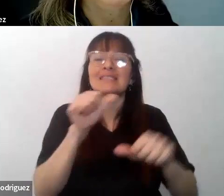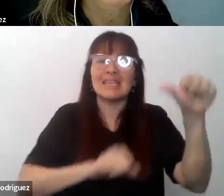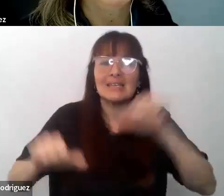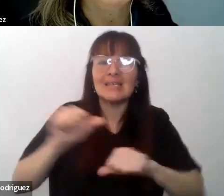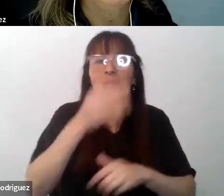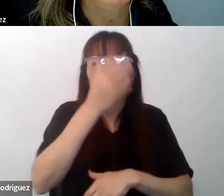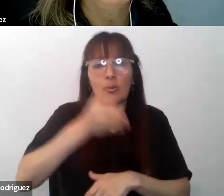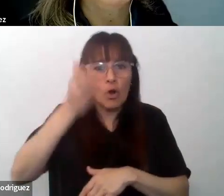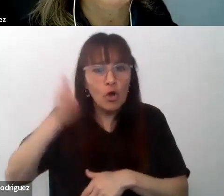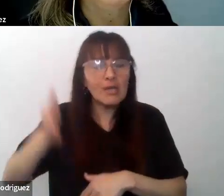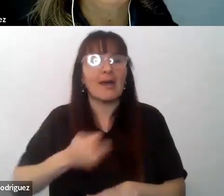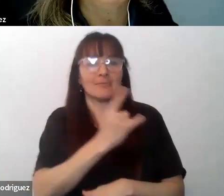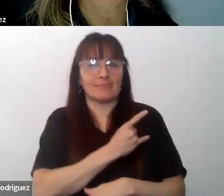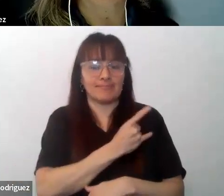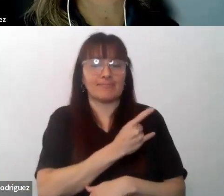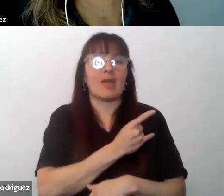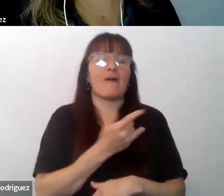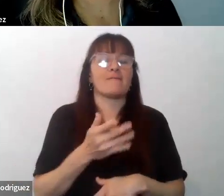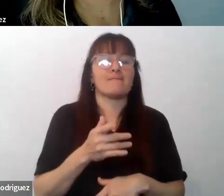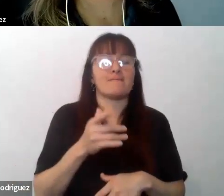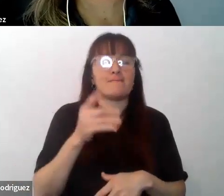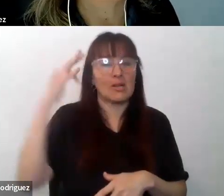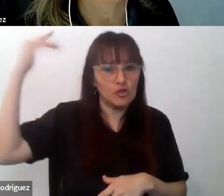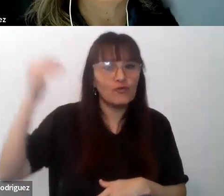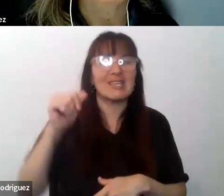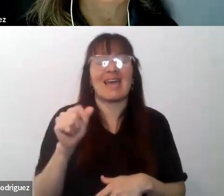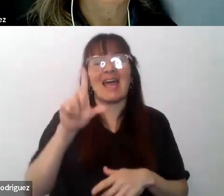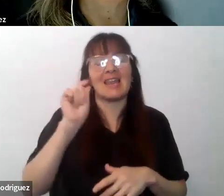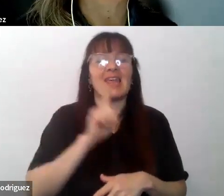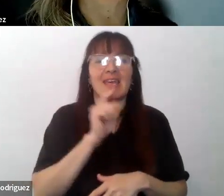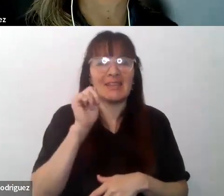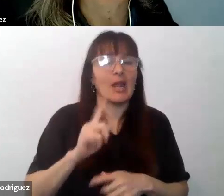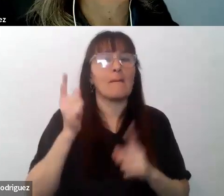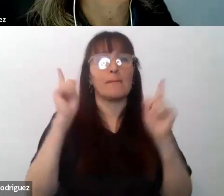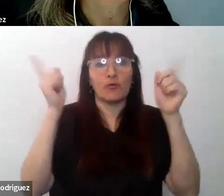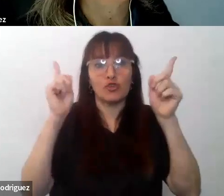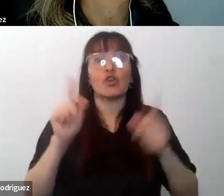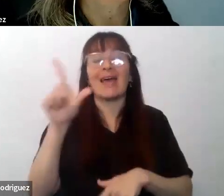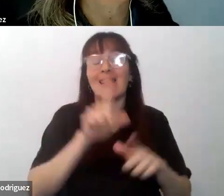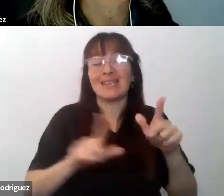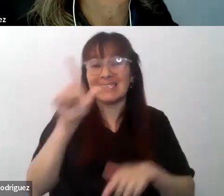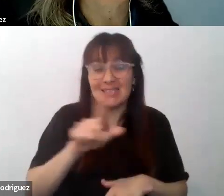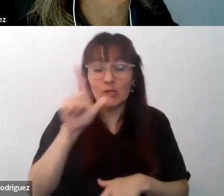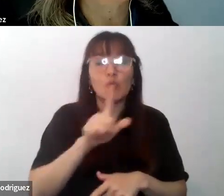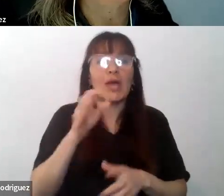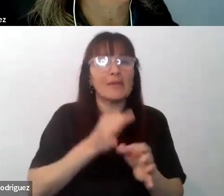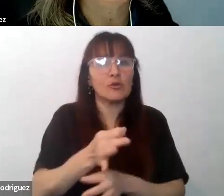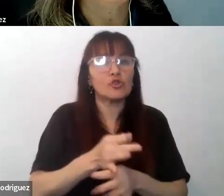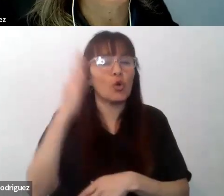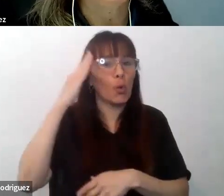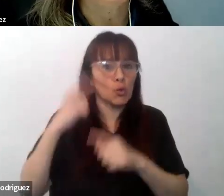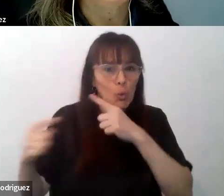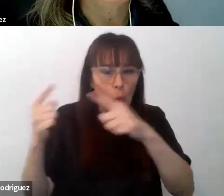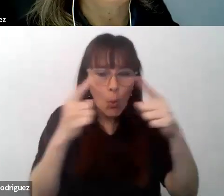Facultad de Filosofía y Letras de la Universidad de Buenos Aires, profesora de la licenciatura en Educación Intercultural de la